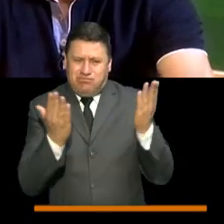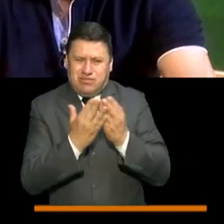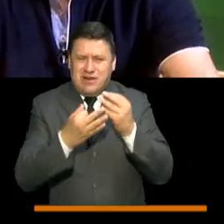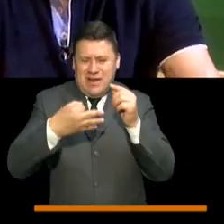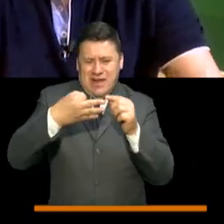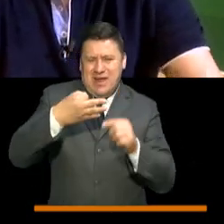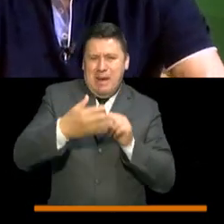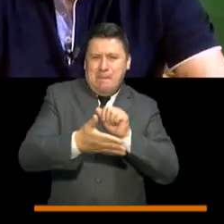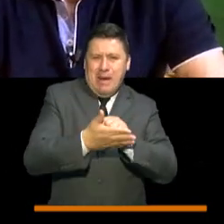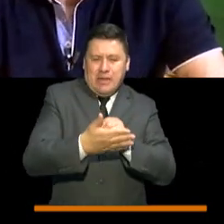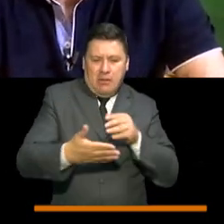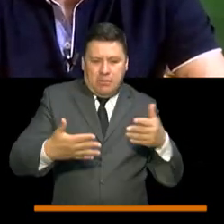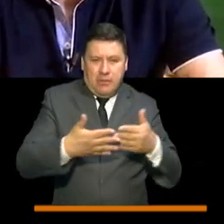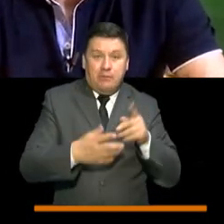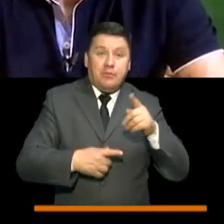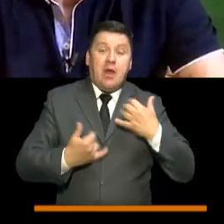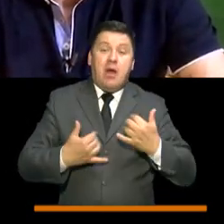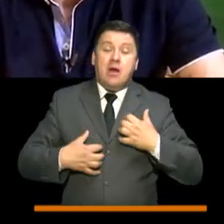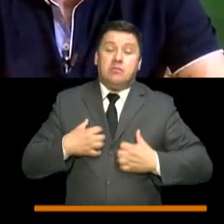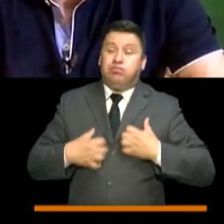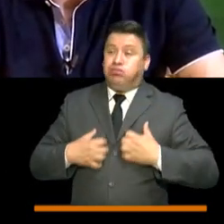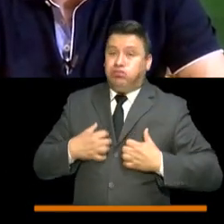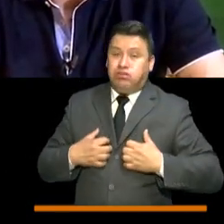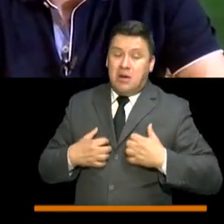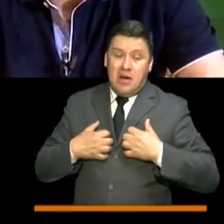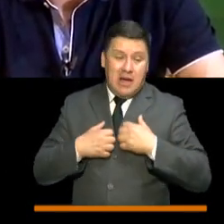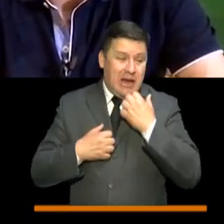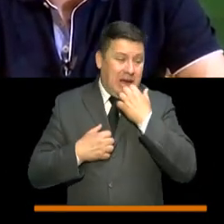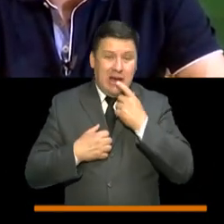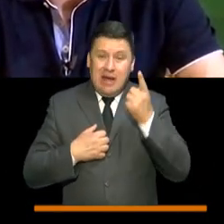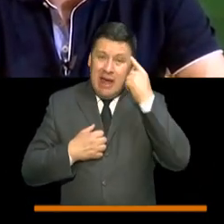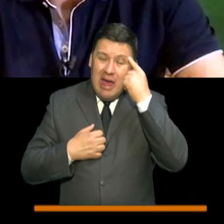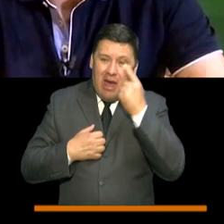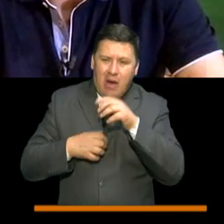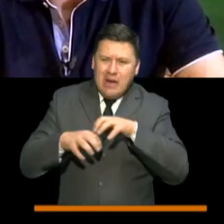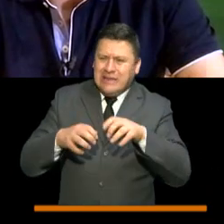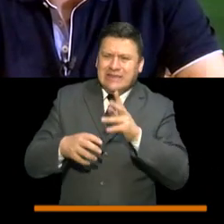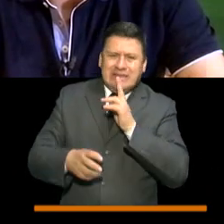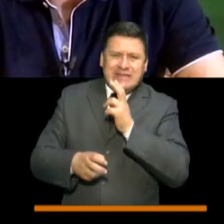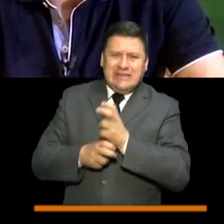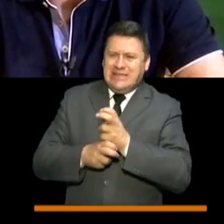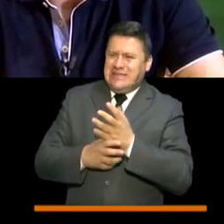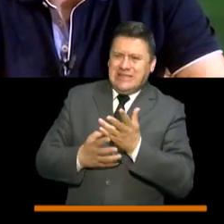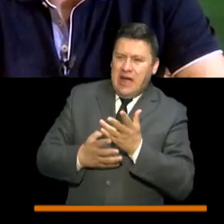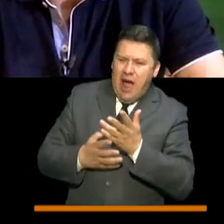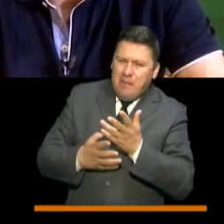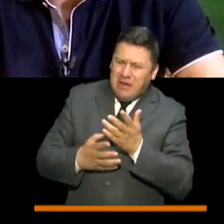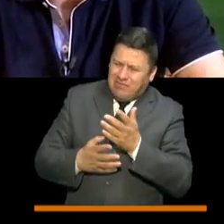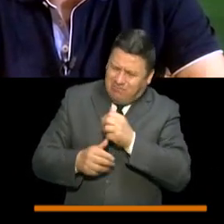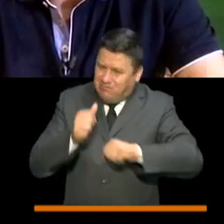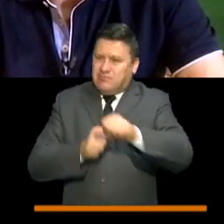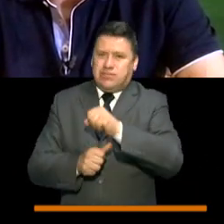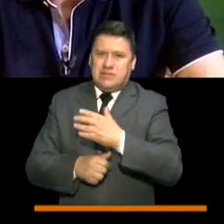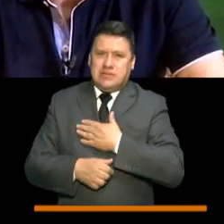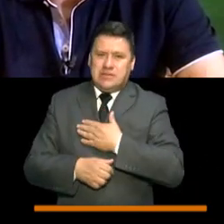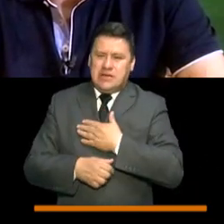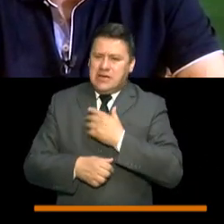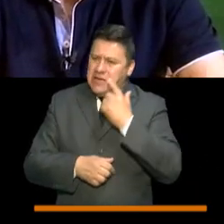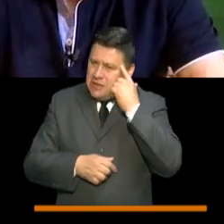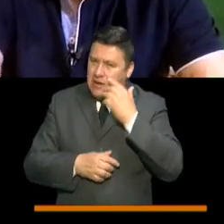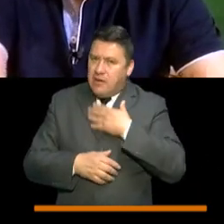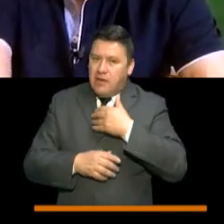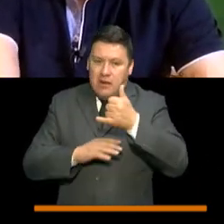momentos donde hay tanta incertidumbre, donde hay tantos temores, consideramos que era una linda oportunidad utilizar nuestro canal